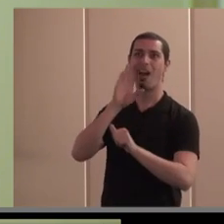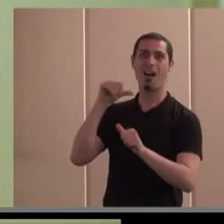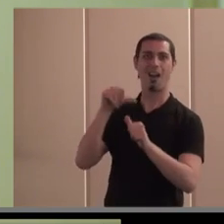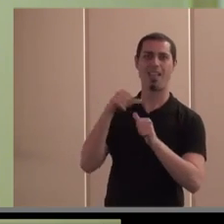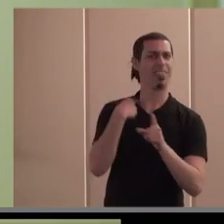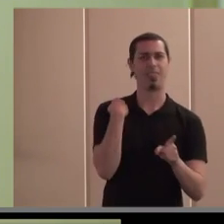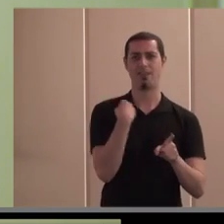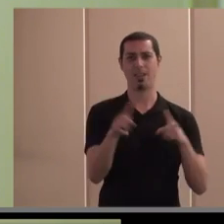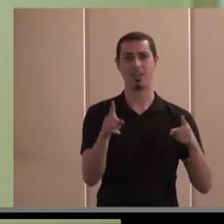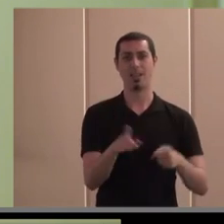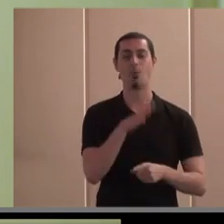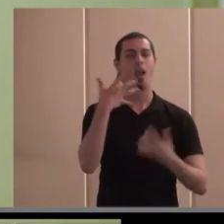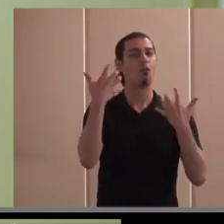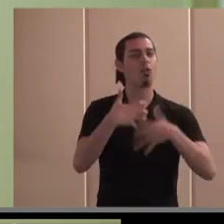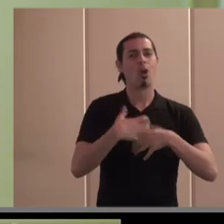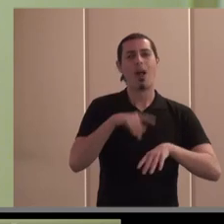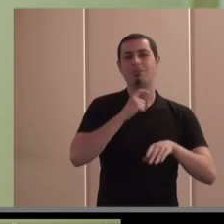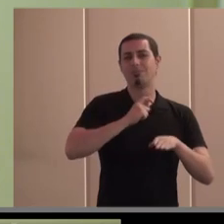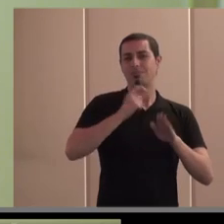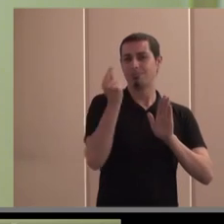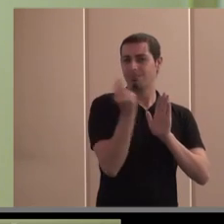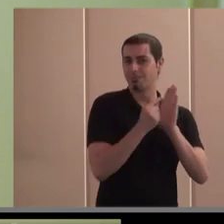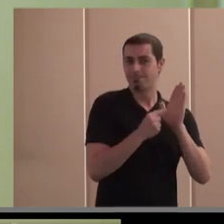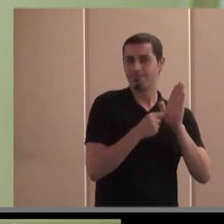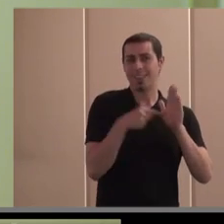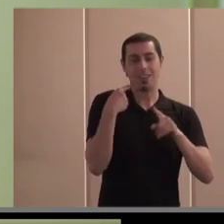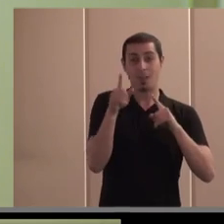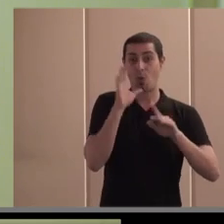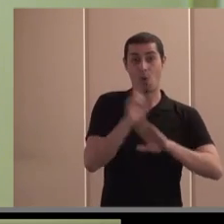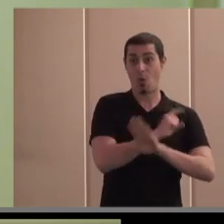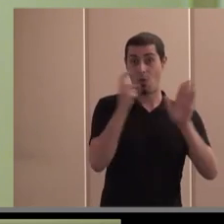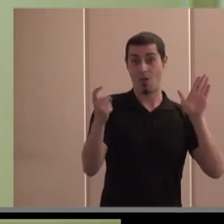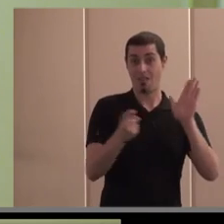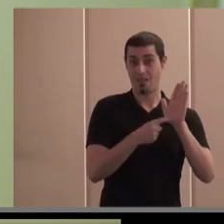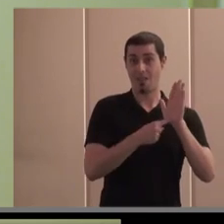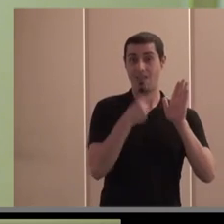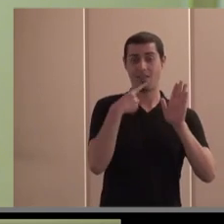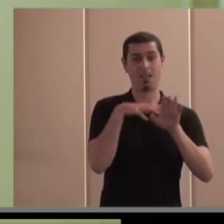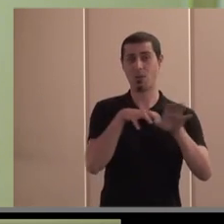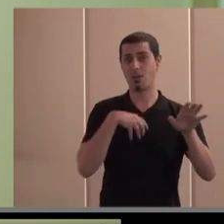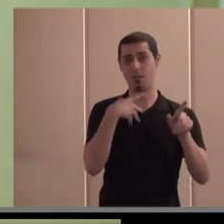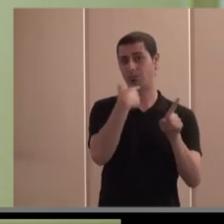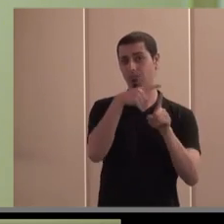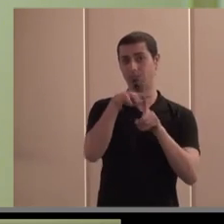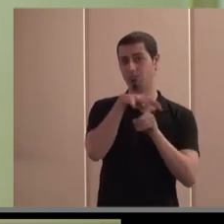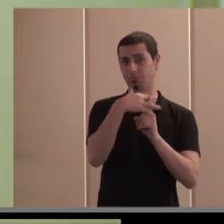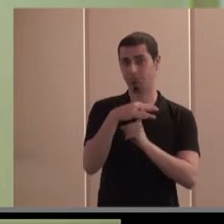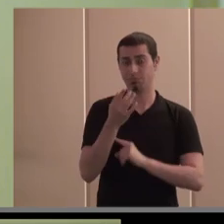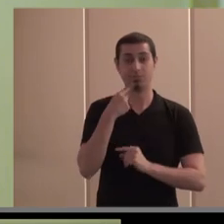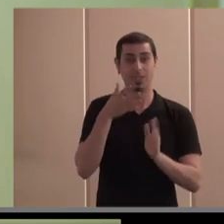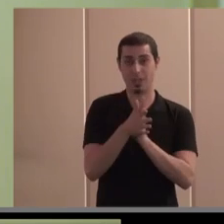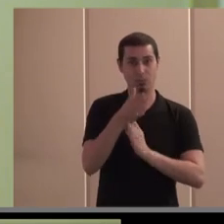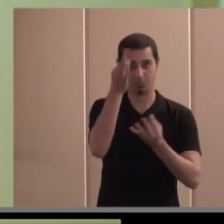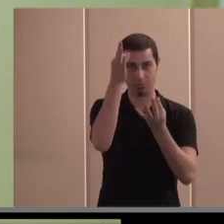de otro modelo de empresa que funciona con unos criterios diferentes por ley, en la gran mayoría de los casos, con lo cual esto es un